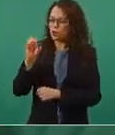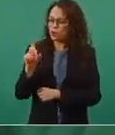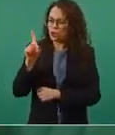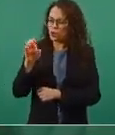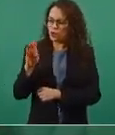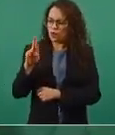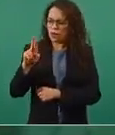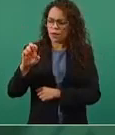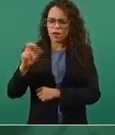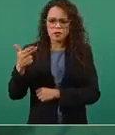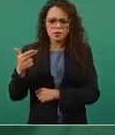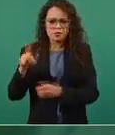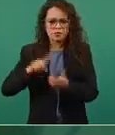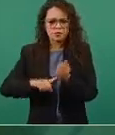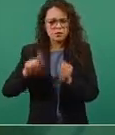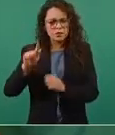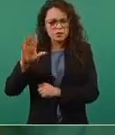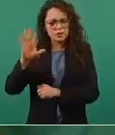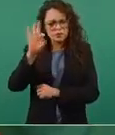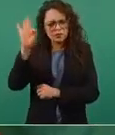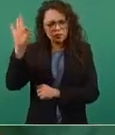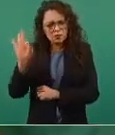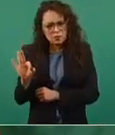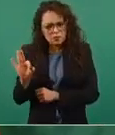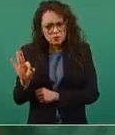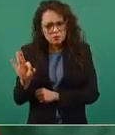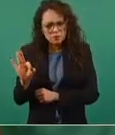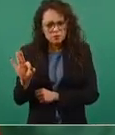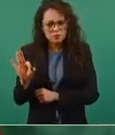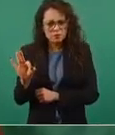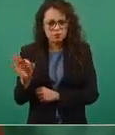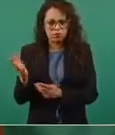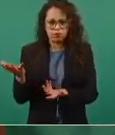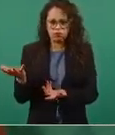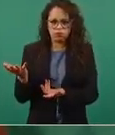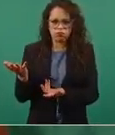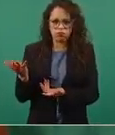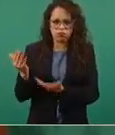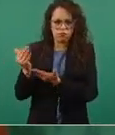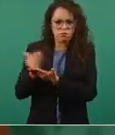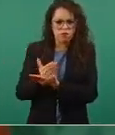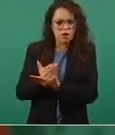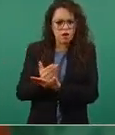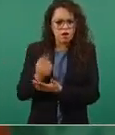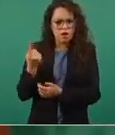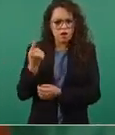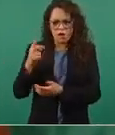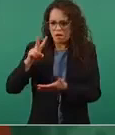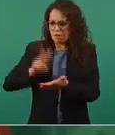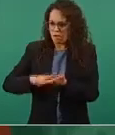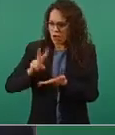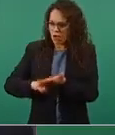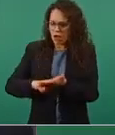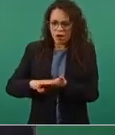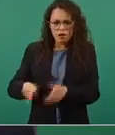del 75% de su costo en el mercado,